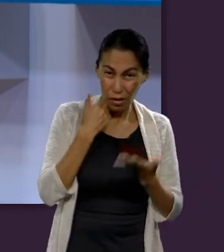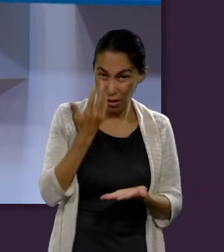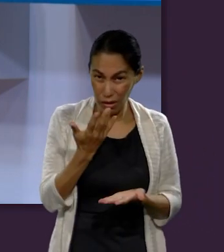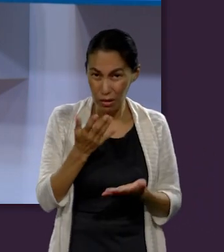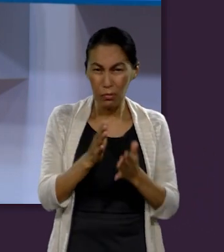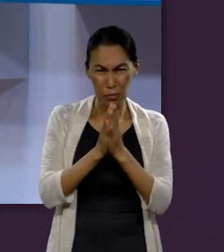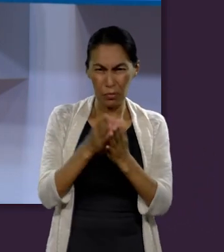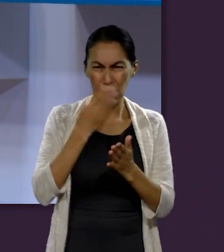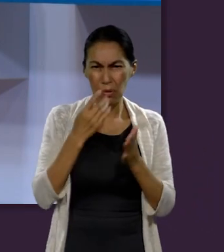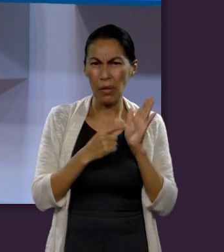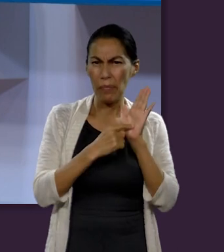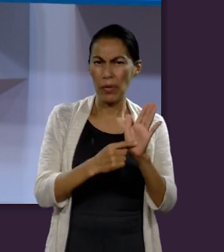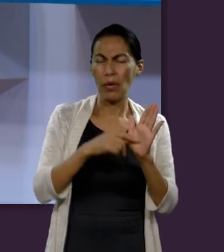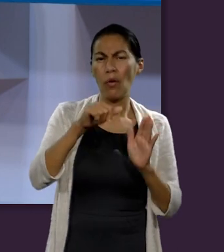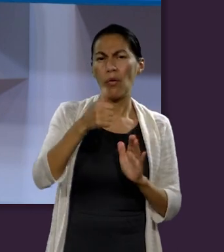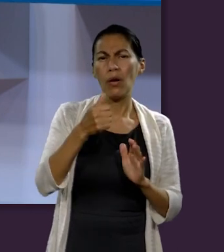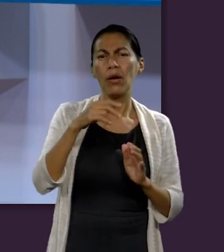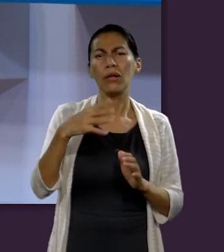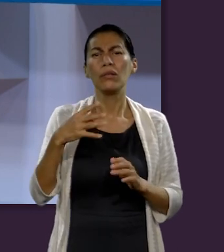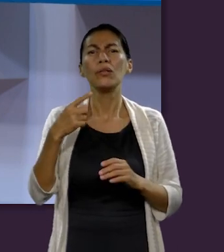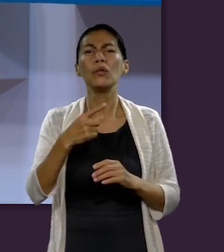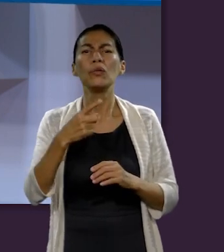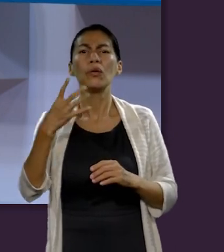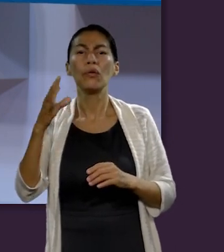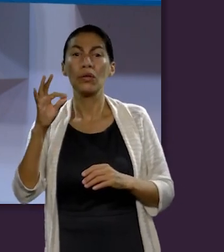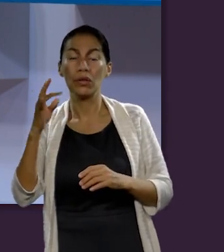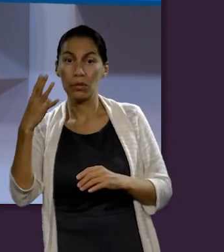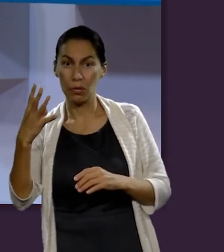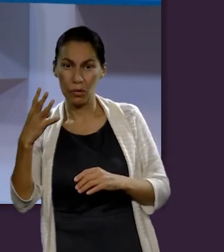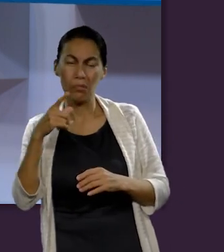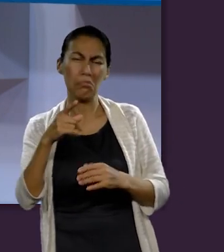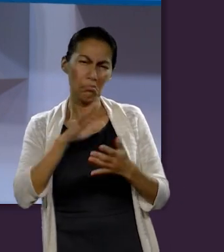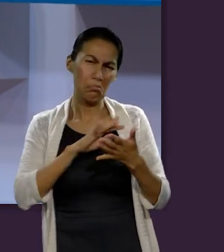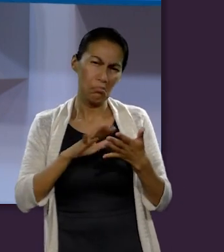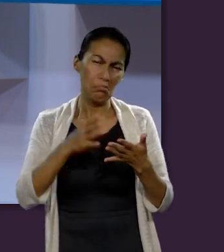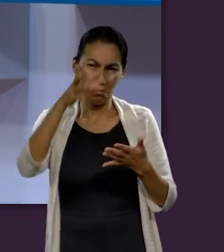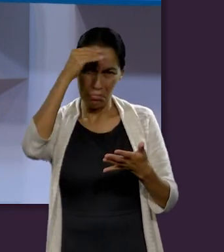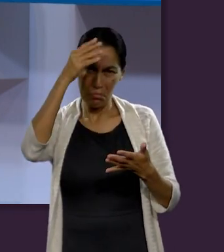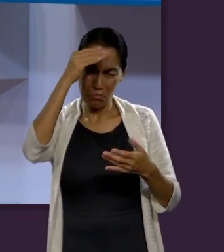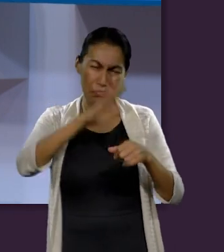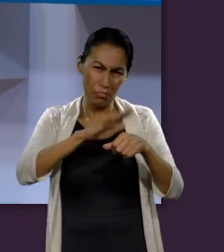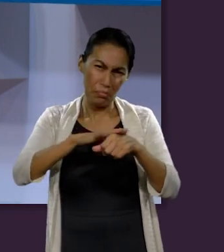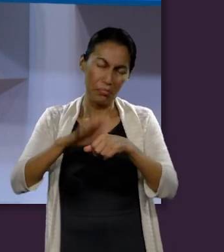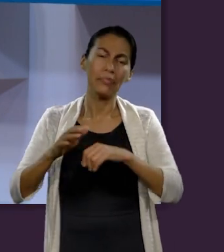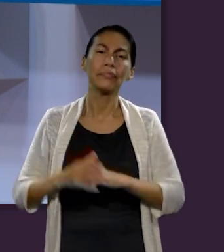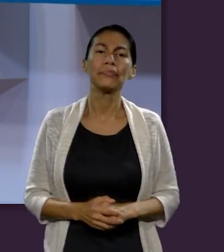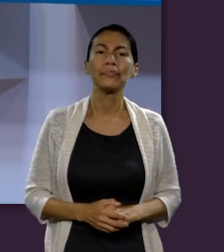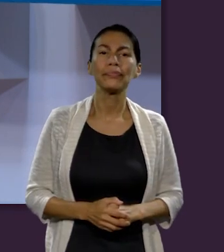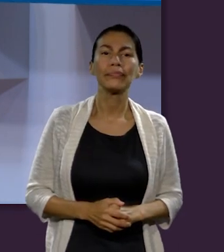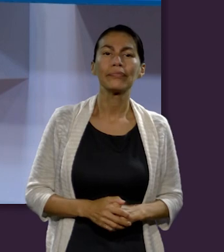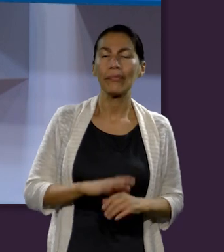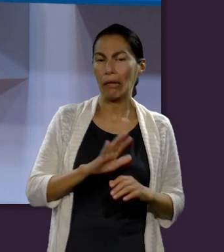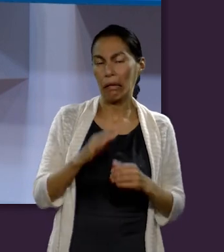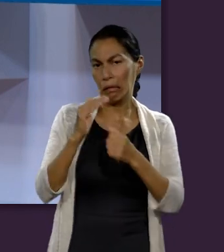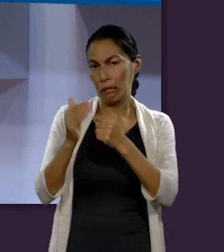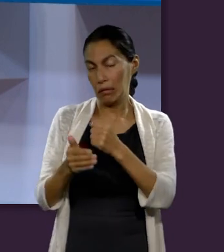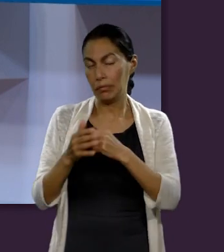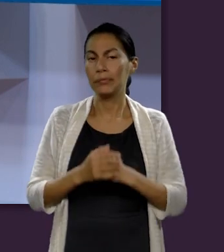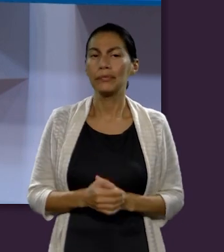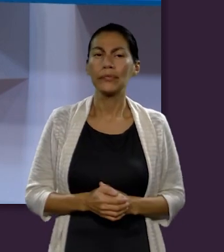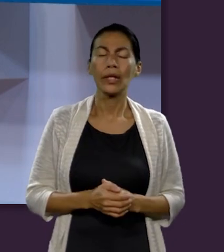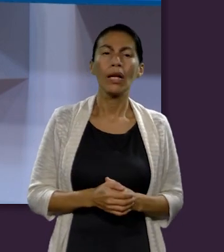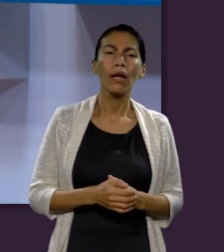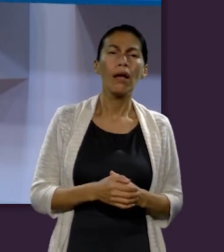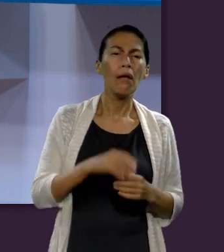de Juan capítulo 11 versículos 1 al 44 y vamos a ir concluyendo porque es